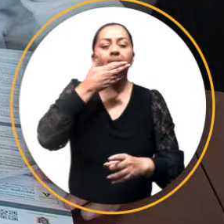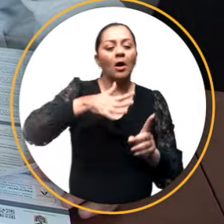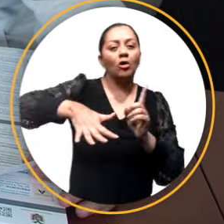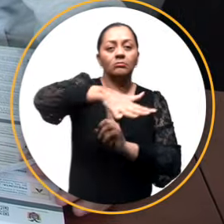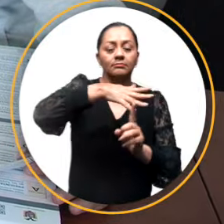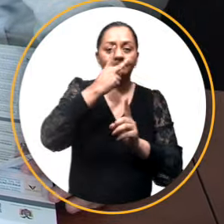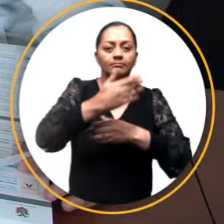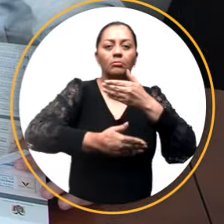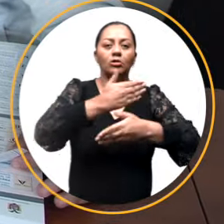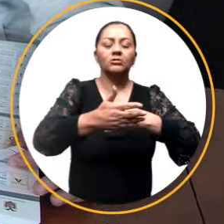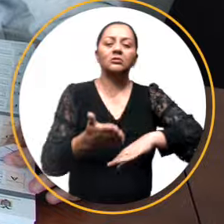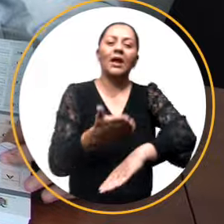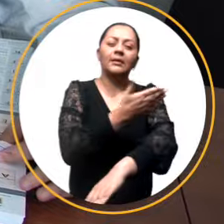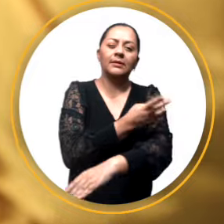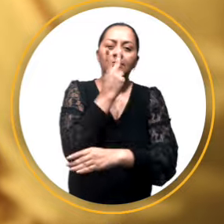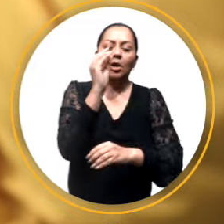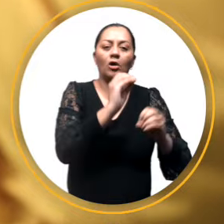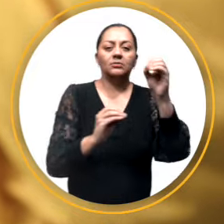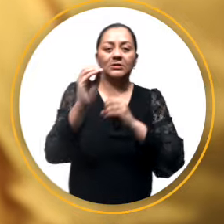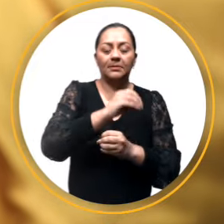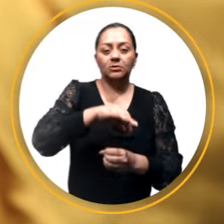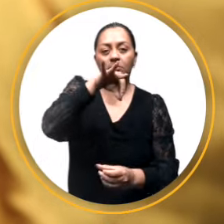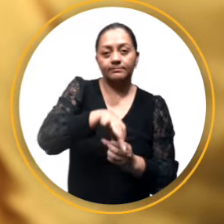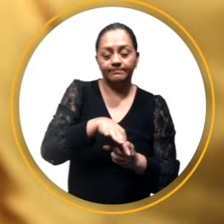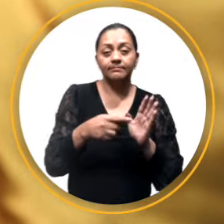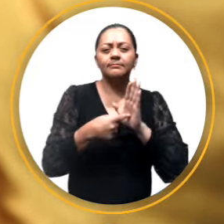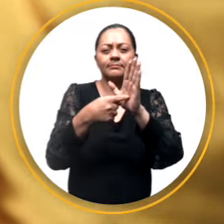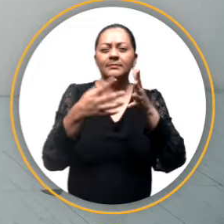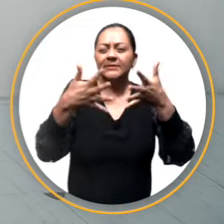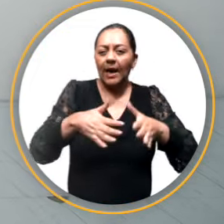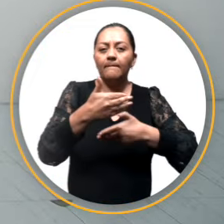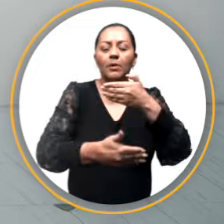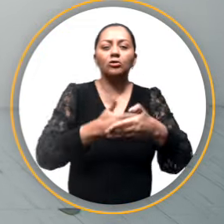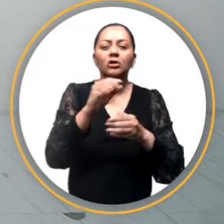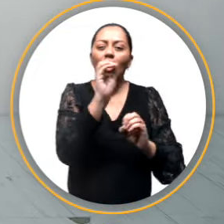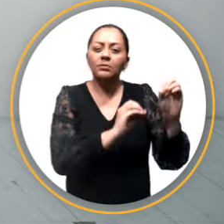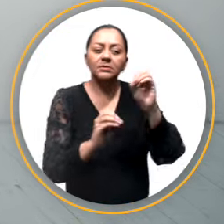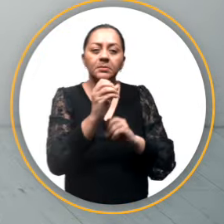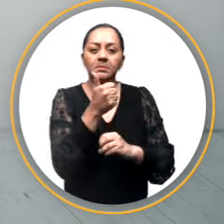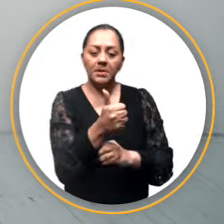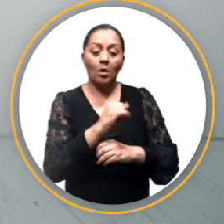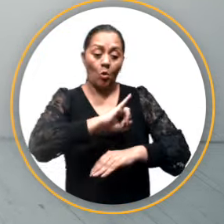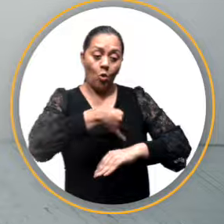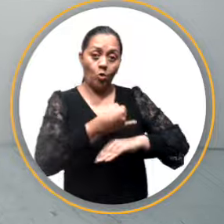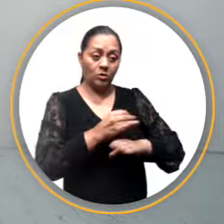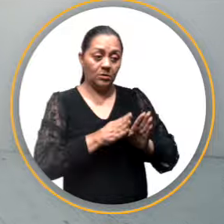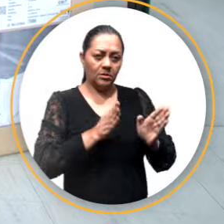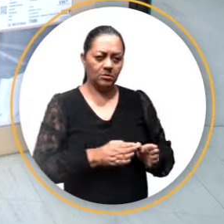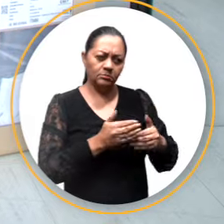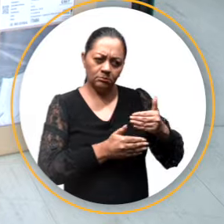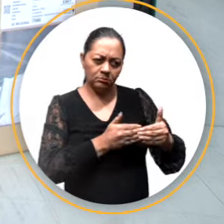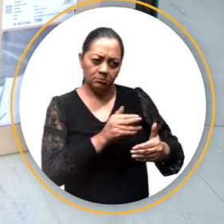mejores condiciones que procesos anteriores para la observación electoral. Hemos realizado un proceso de observación desde la instalación de las juntas